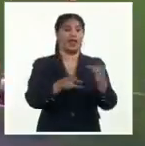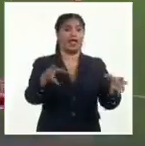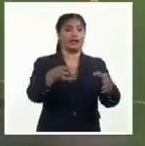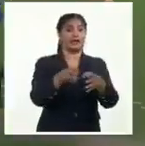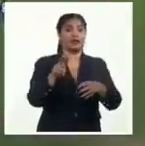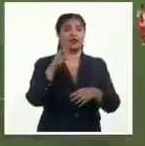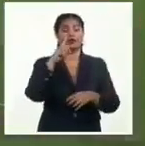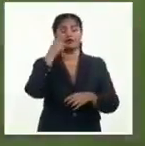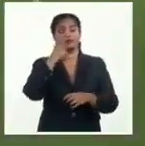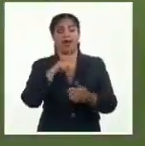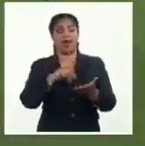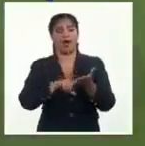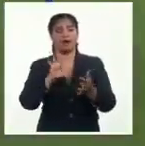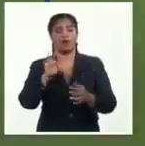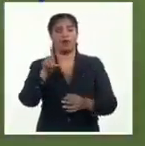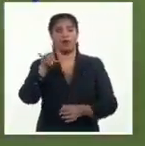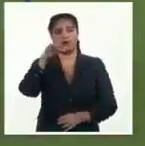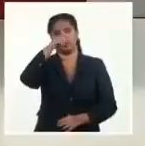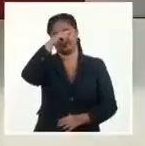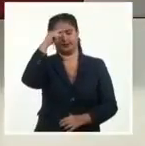dos ante el Gelas Verona.